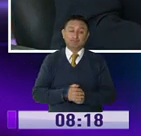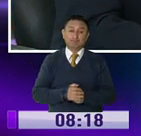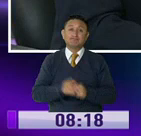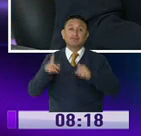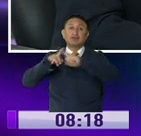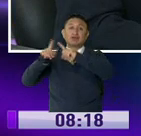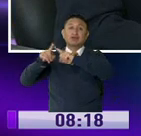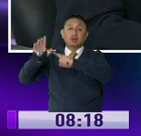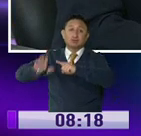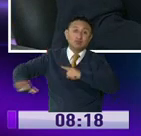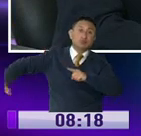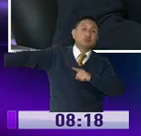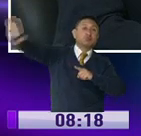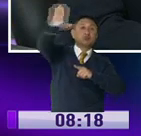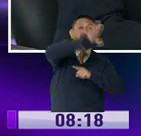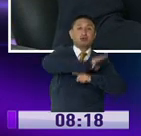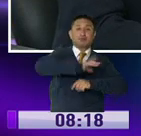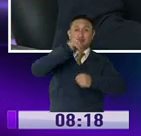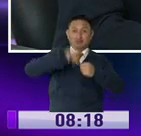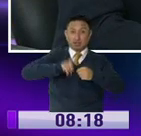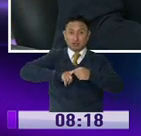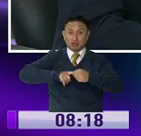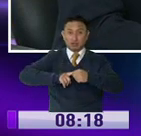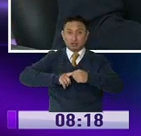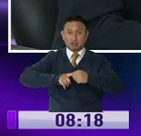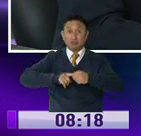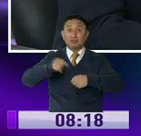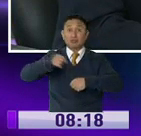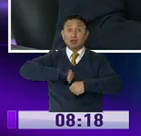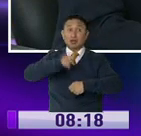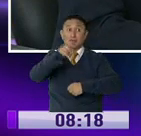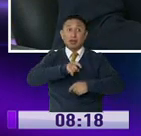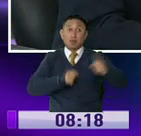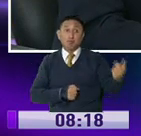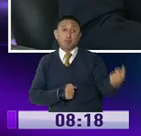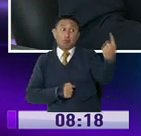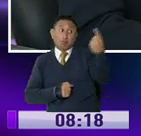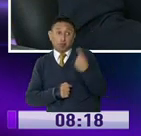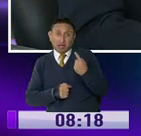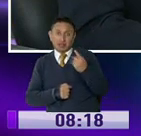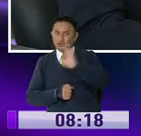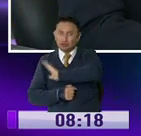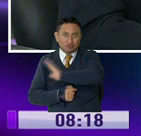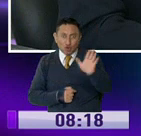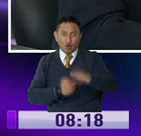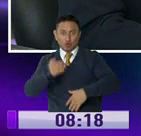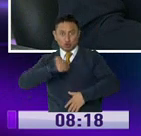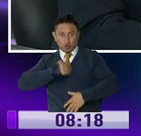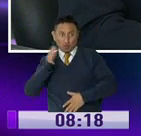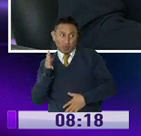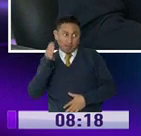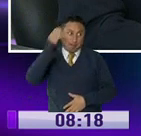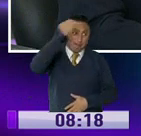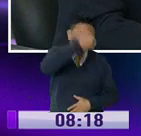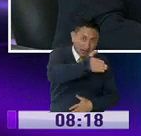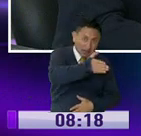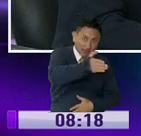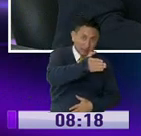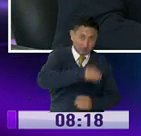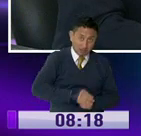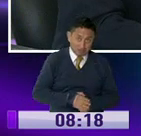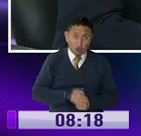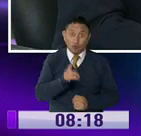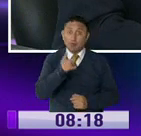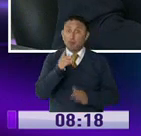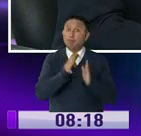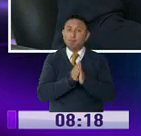los diferentes sectores a nivel del distrito metropolitano. No es necesario que las personas salgan de su casa. Nosotros acudimos a estos espacios. Lo único